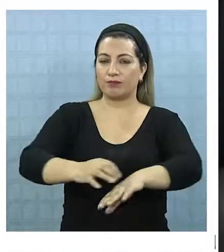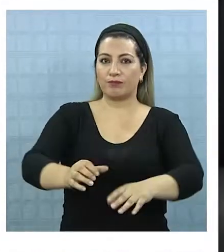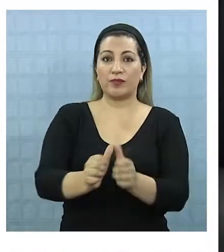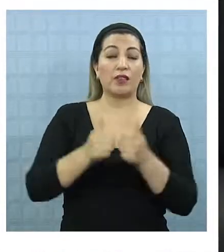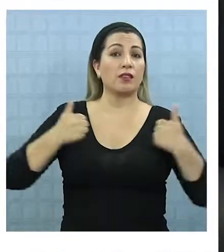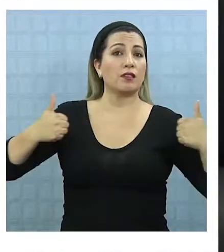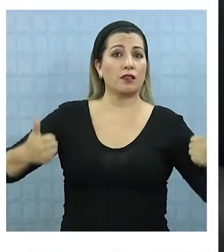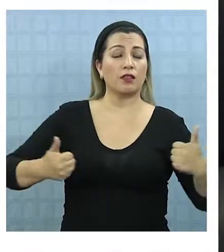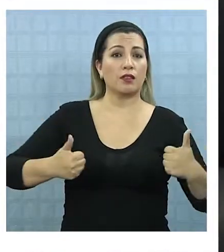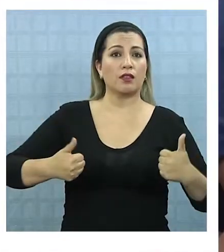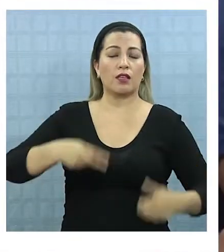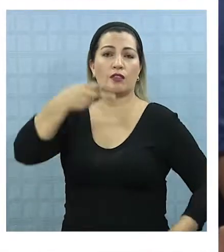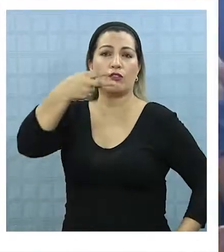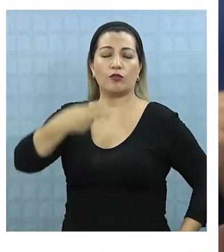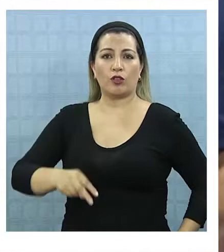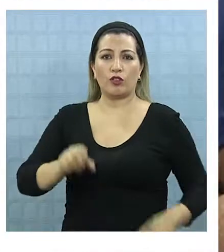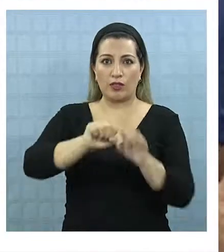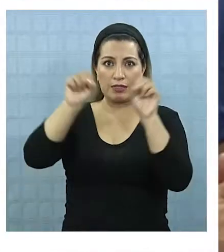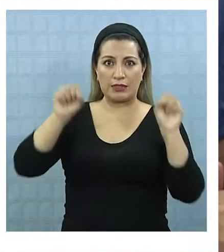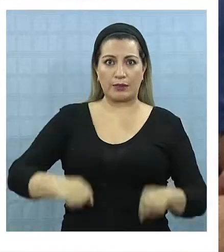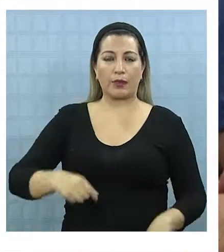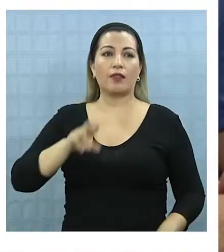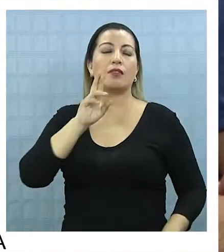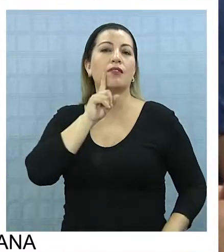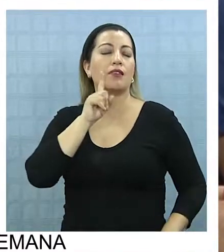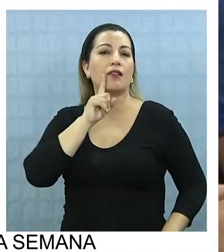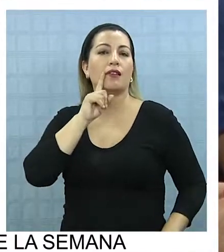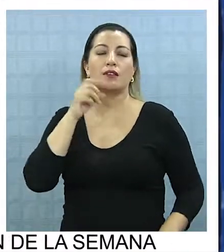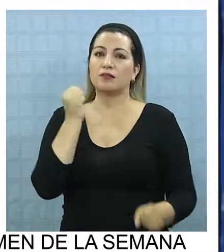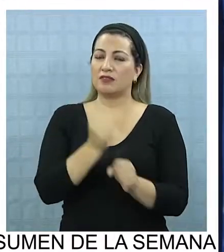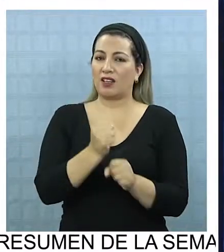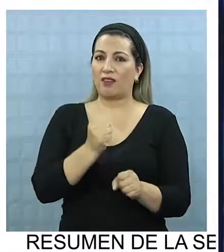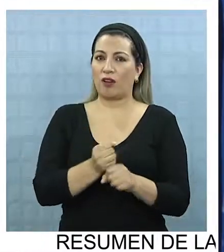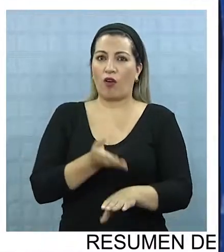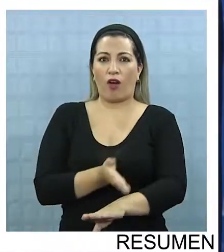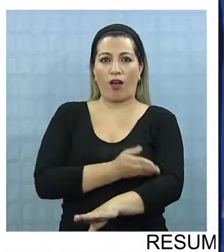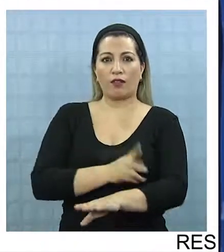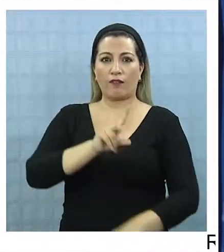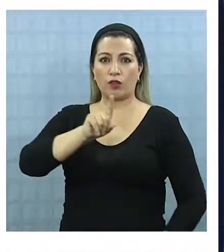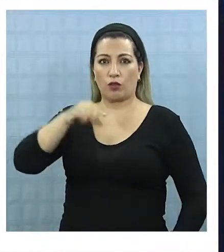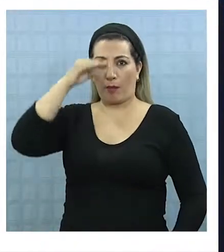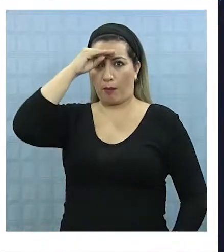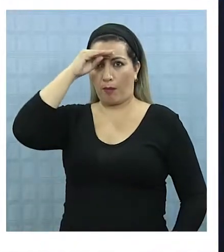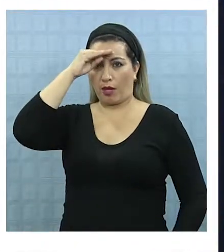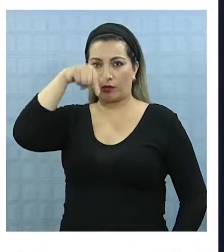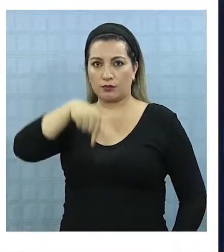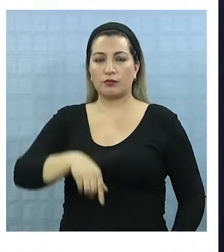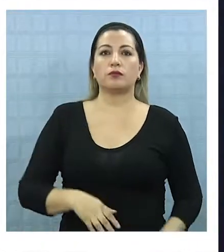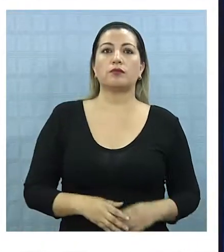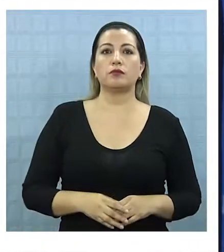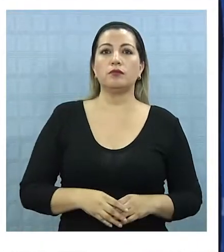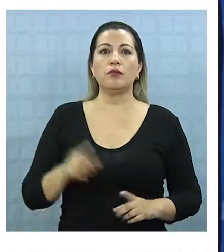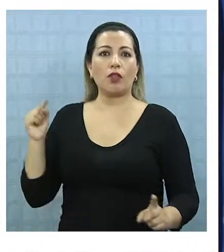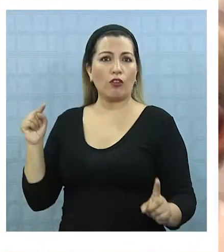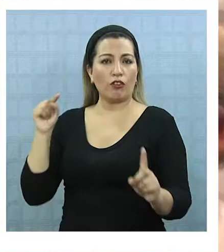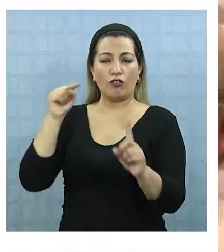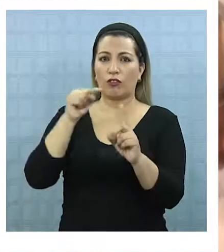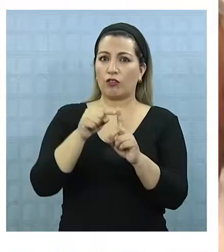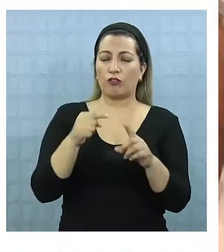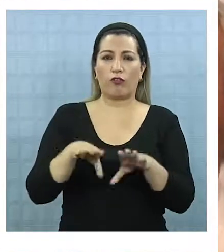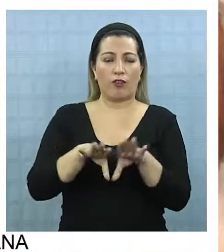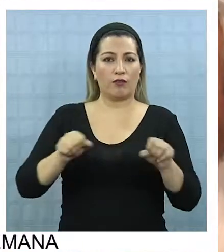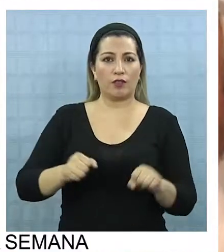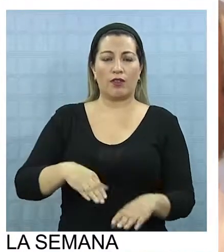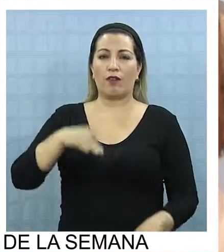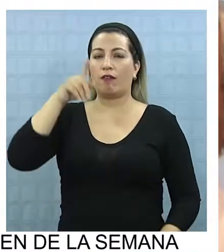directivos y usuarios del sistema, quienes deberán tener resultados de gestión antes del 21 de mayo. Pusimos metas súper concretas que